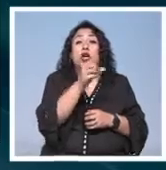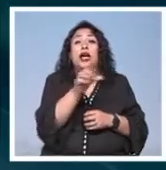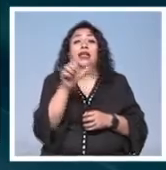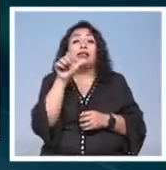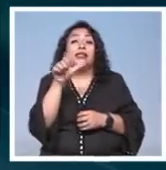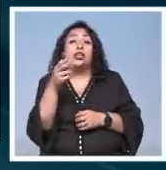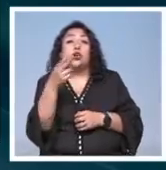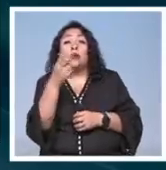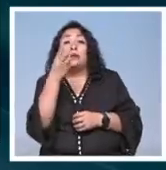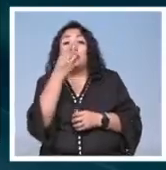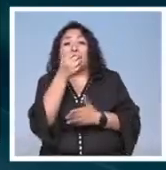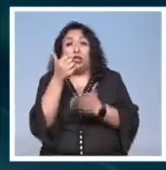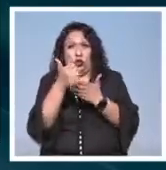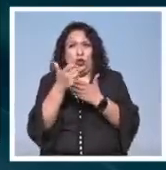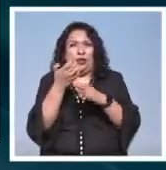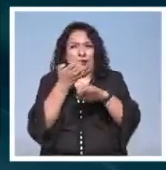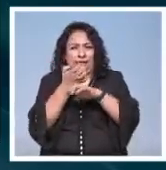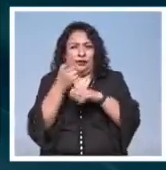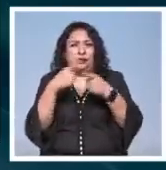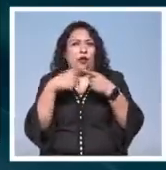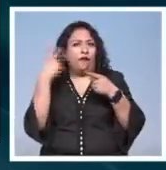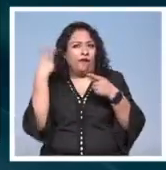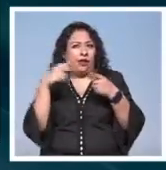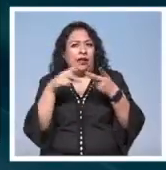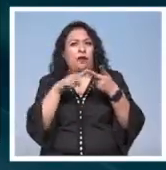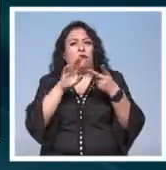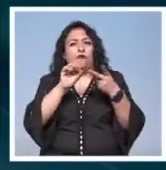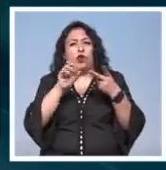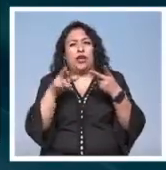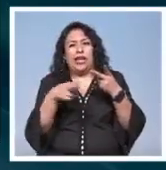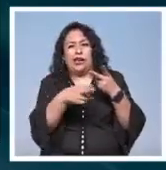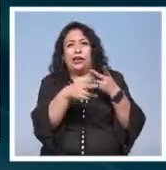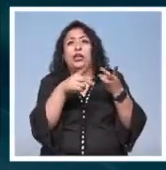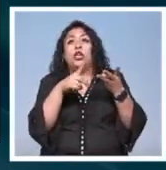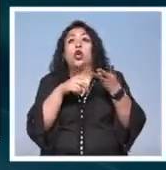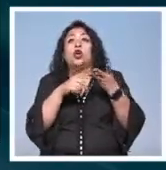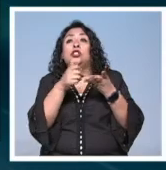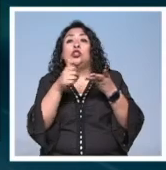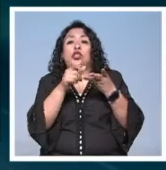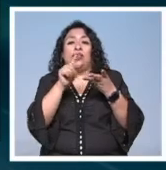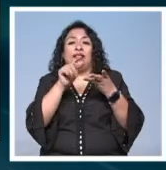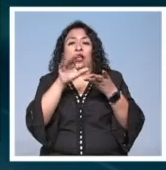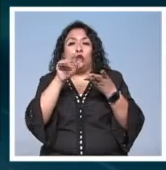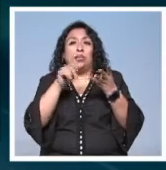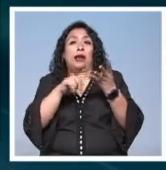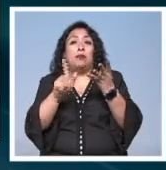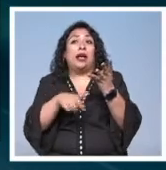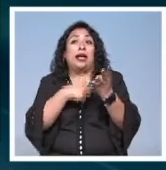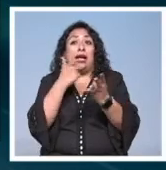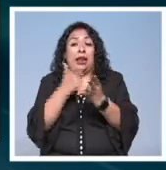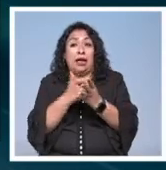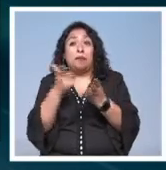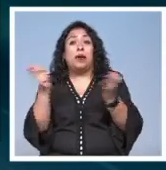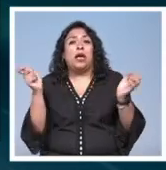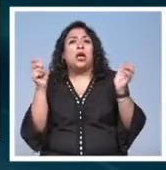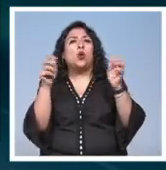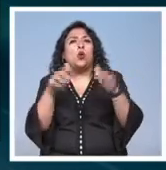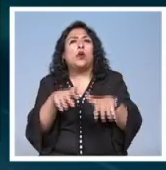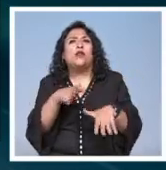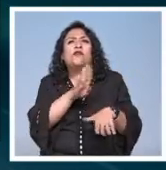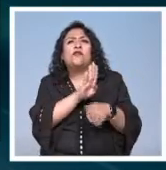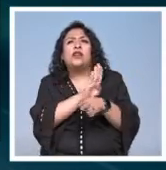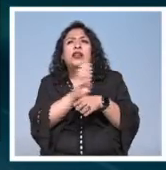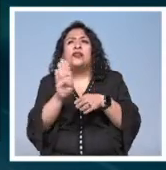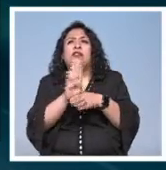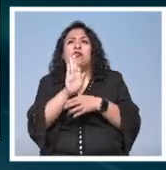de noviembre en tres ciudades del estado, en Veracruz, Boca del Río, en la ciudad de Tlacotalpan y en Jalapa. El encuentro es beneficiario del